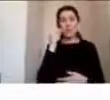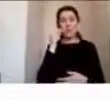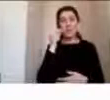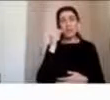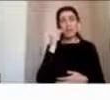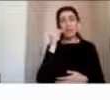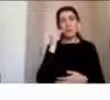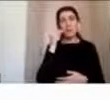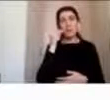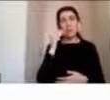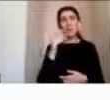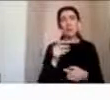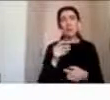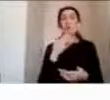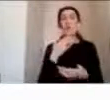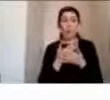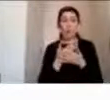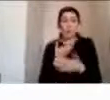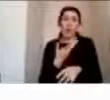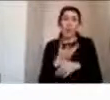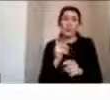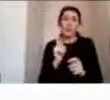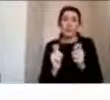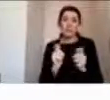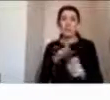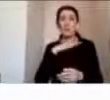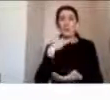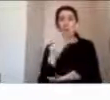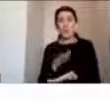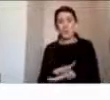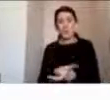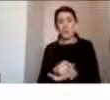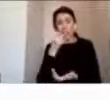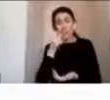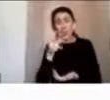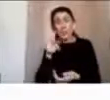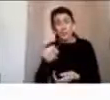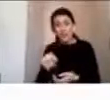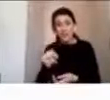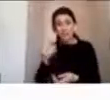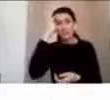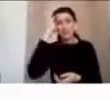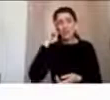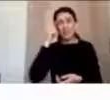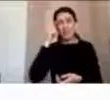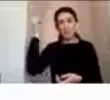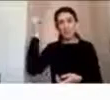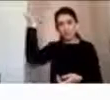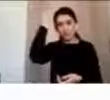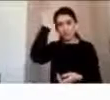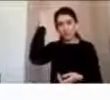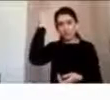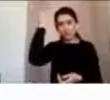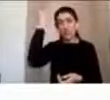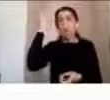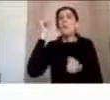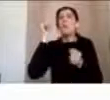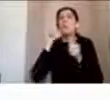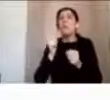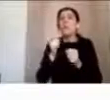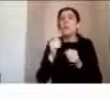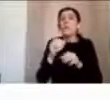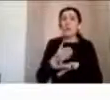todo cuando nos damos cuenta que en el fondo ese daño y ese trauma que recibe el niño pudo haber sido evitado.